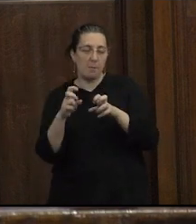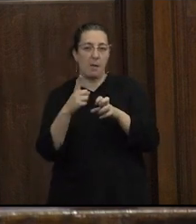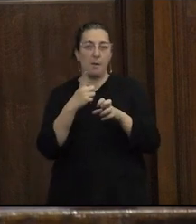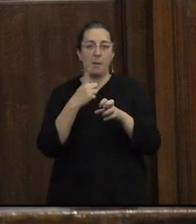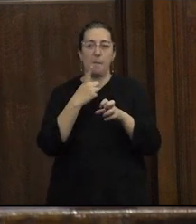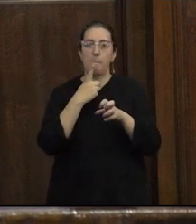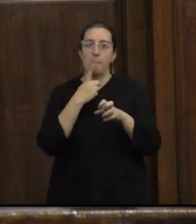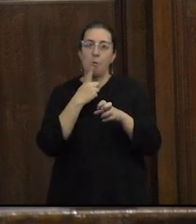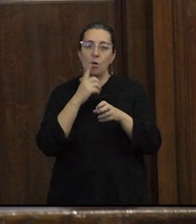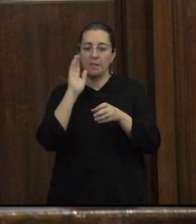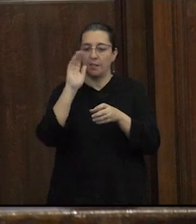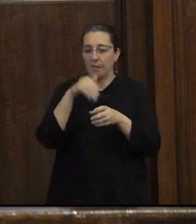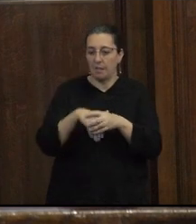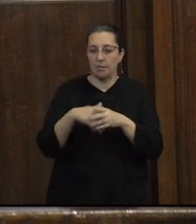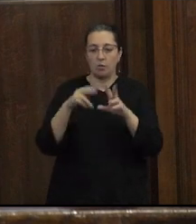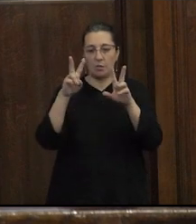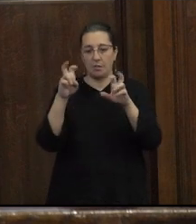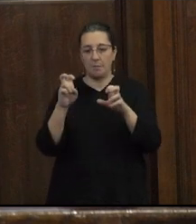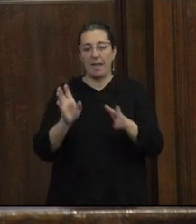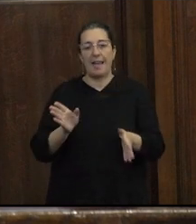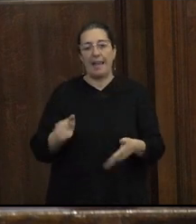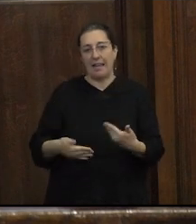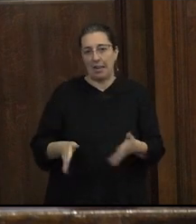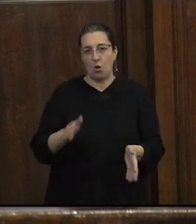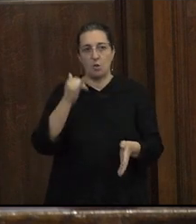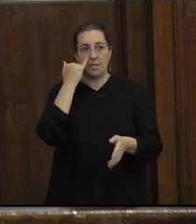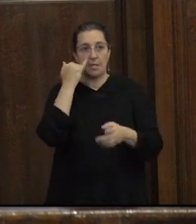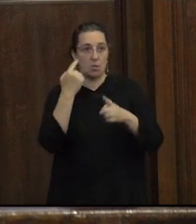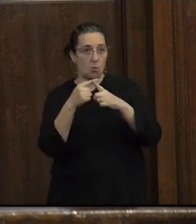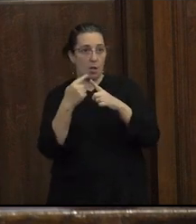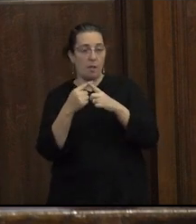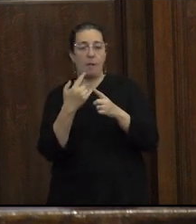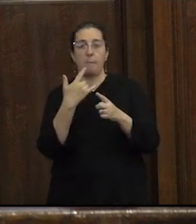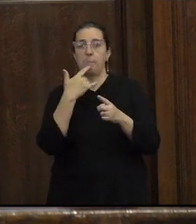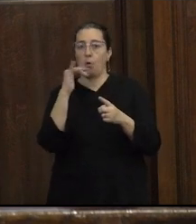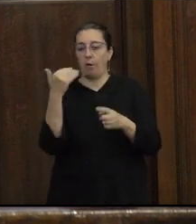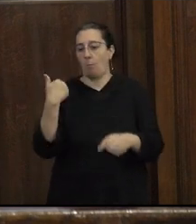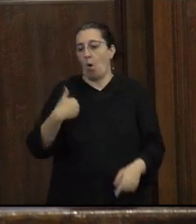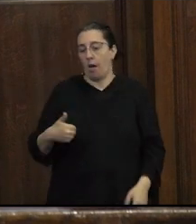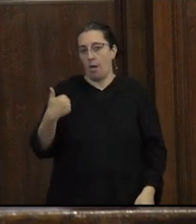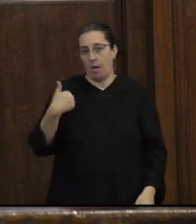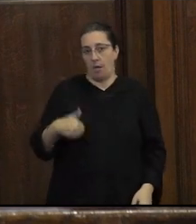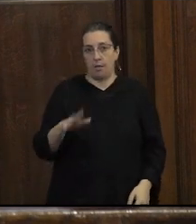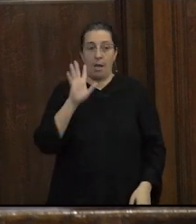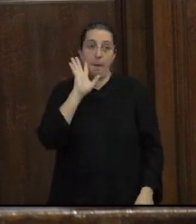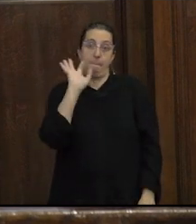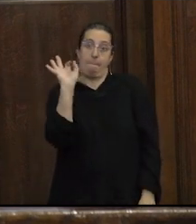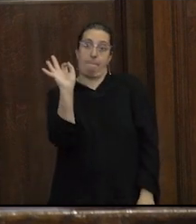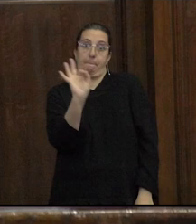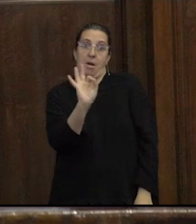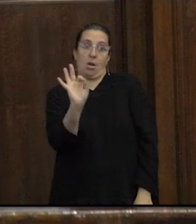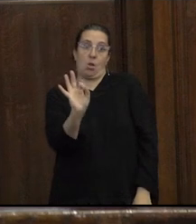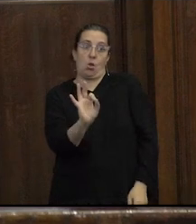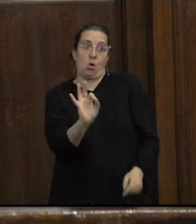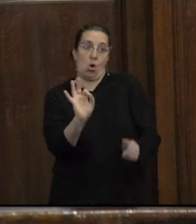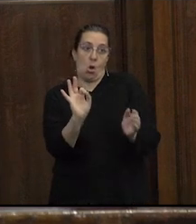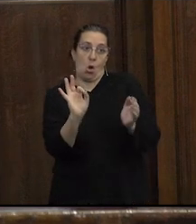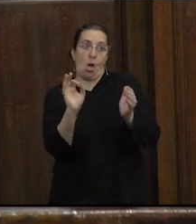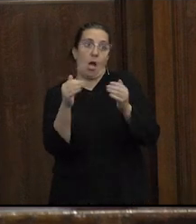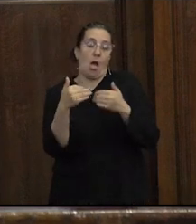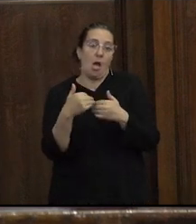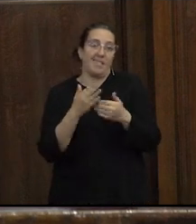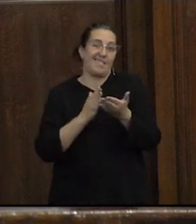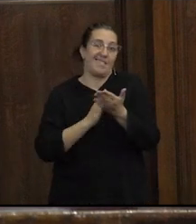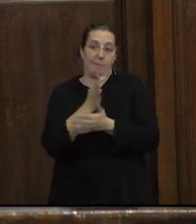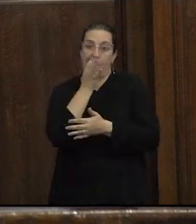sexualidad como podría pensar en el caso argentino perdón la autorreferencia